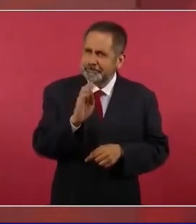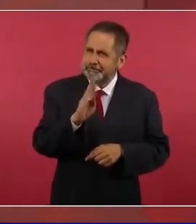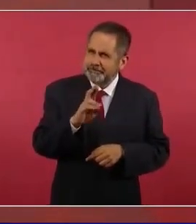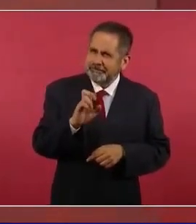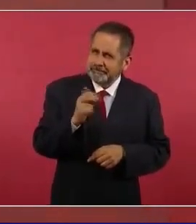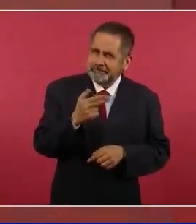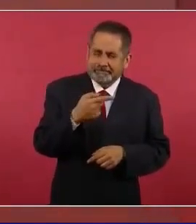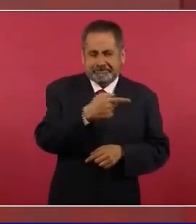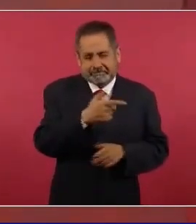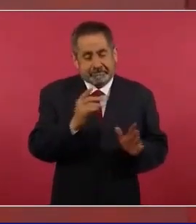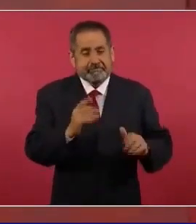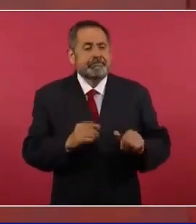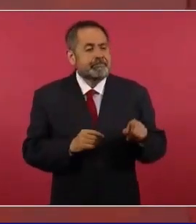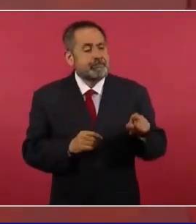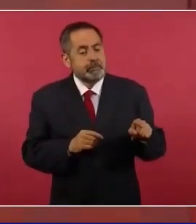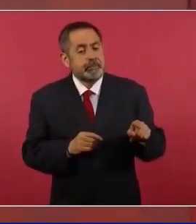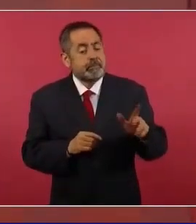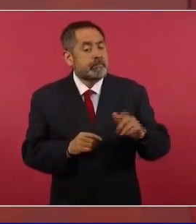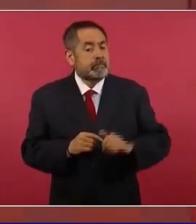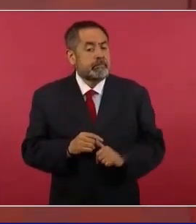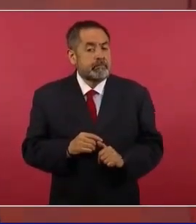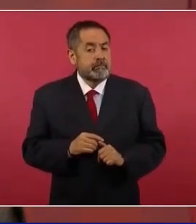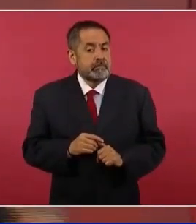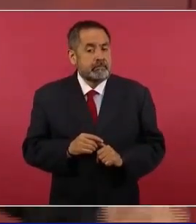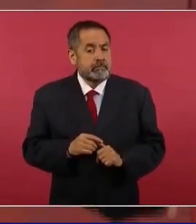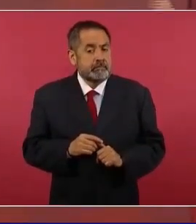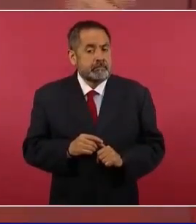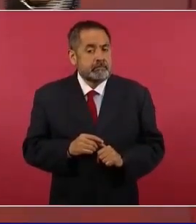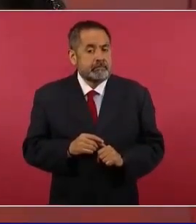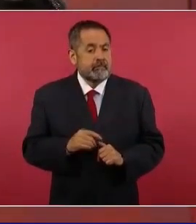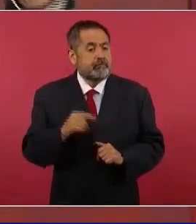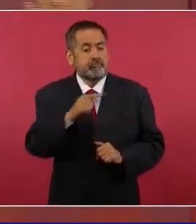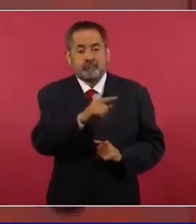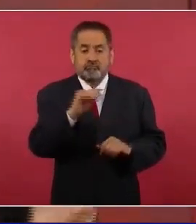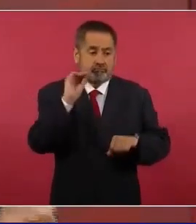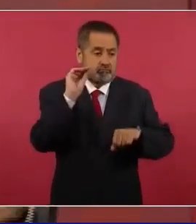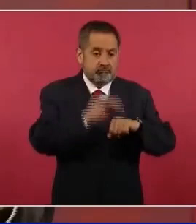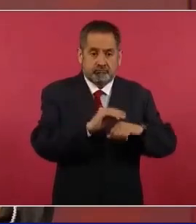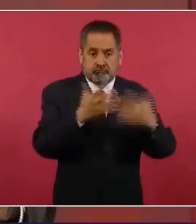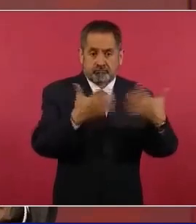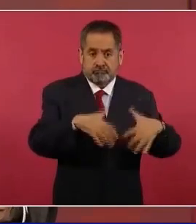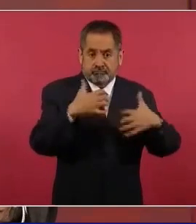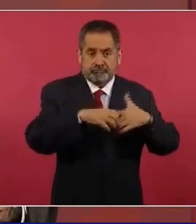construyen su planta